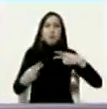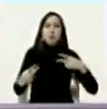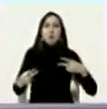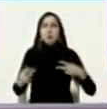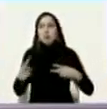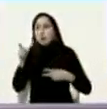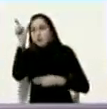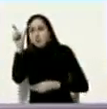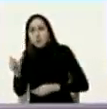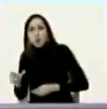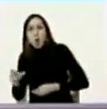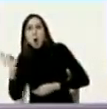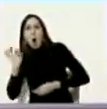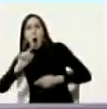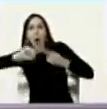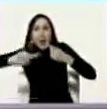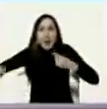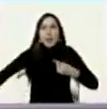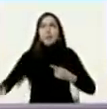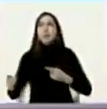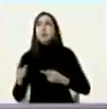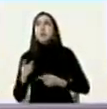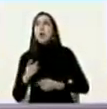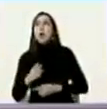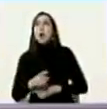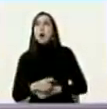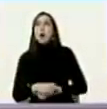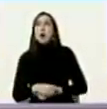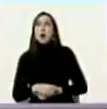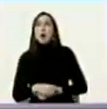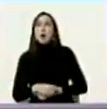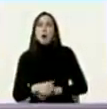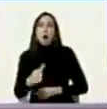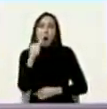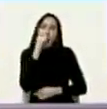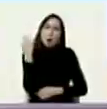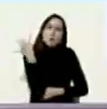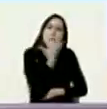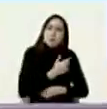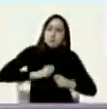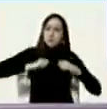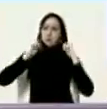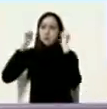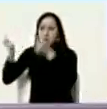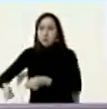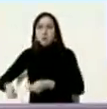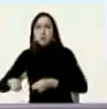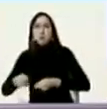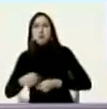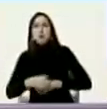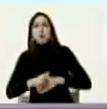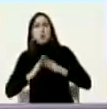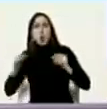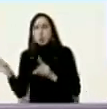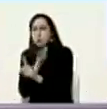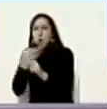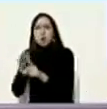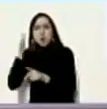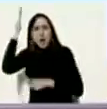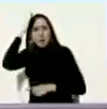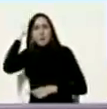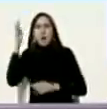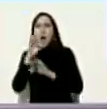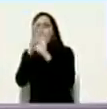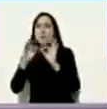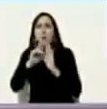electricidad por aquí le echas agua congelada todo lo que implica una tortura pues aplicas el